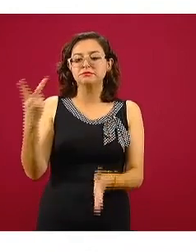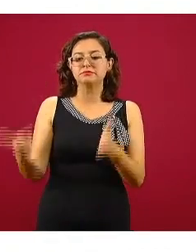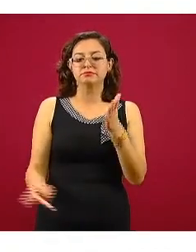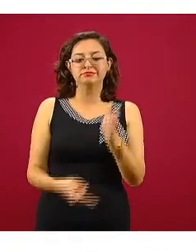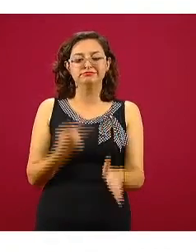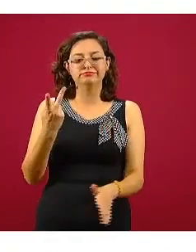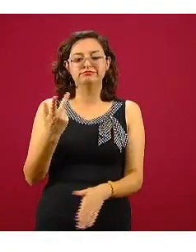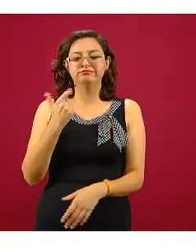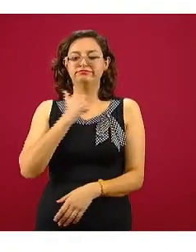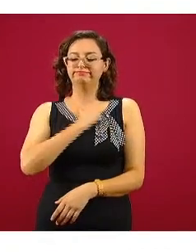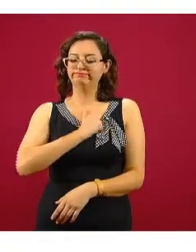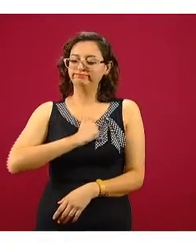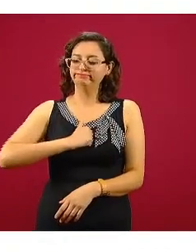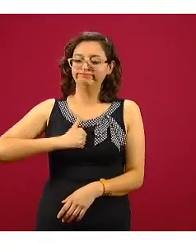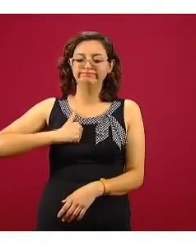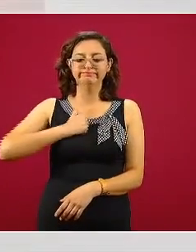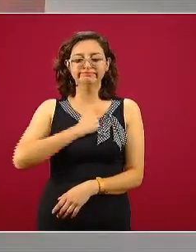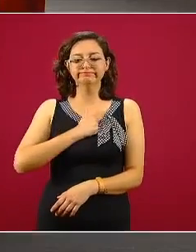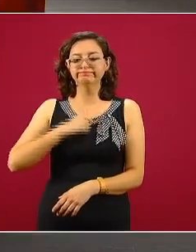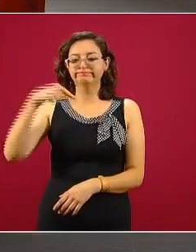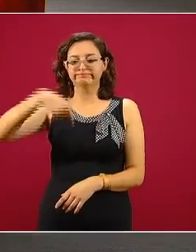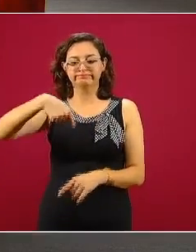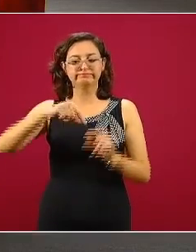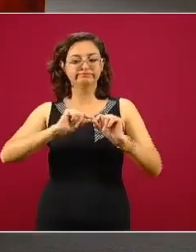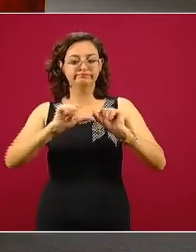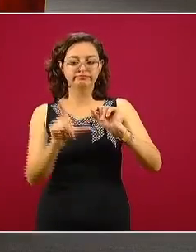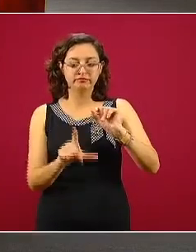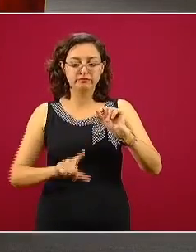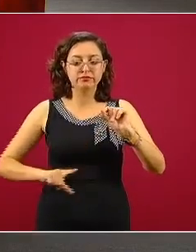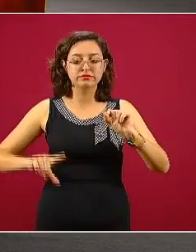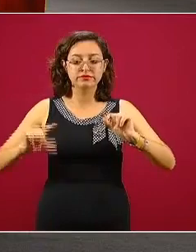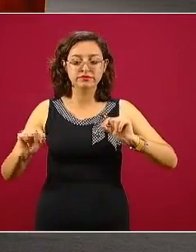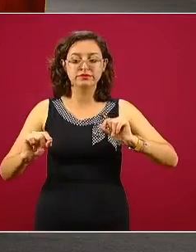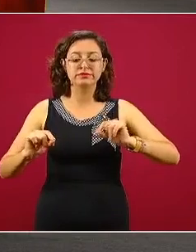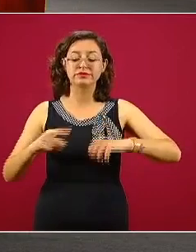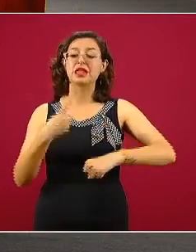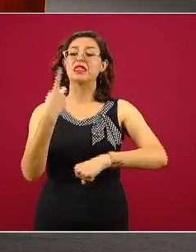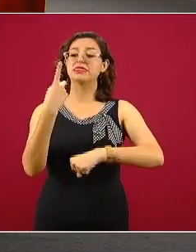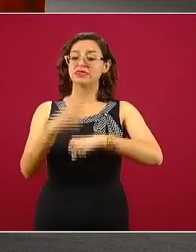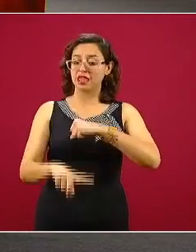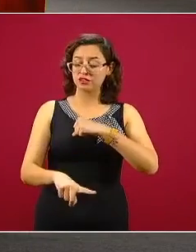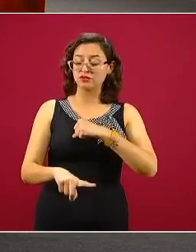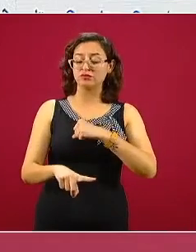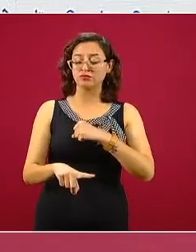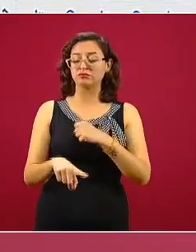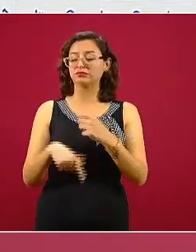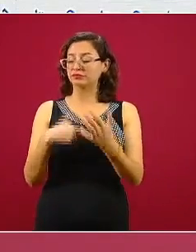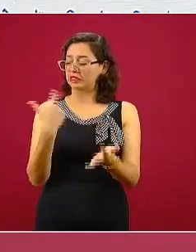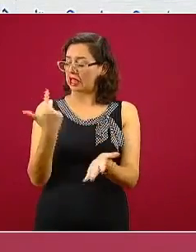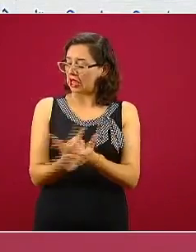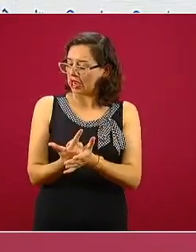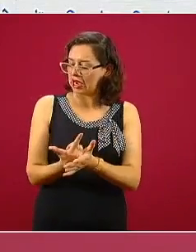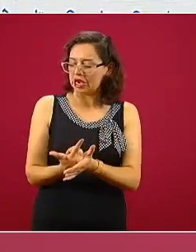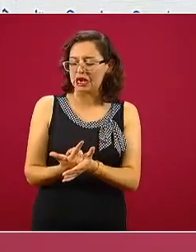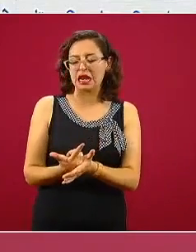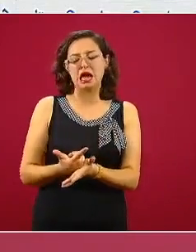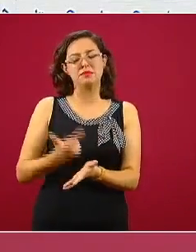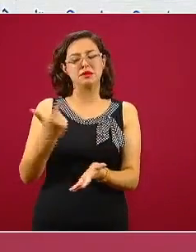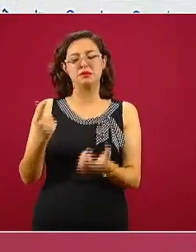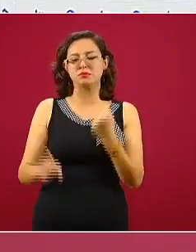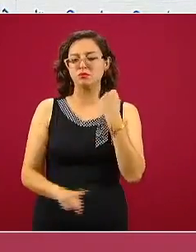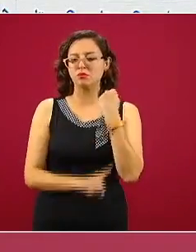desafortunadamente México está teniendo la repercusión de una muy grave, grande y larga